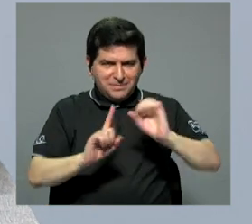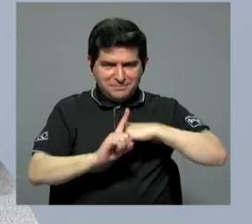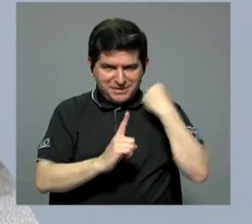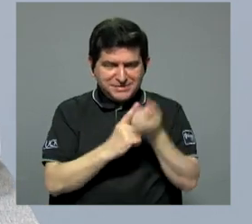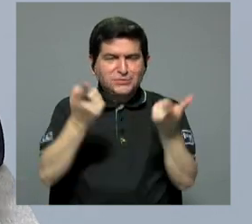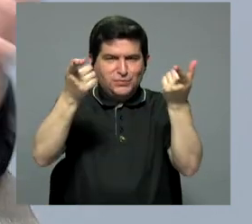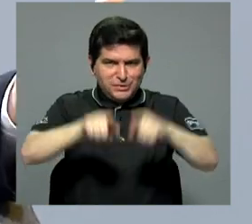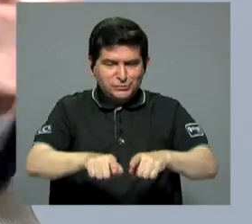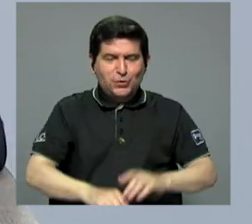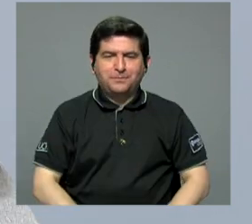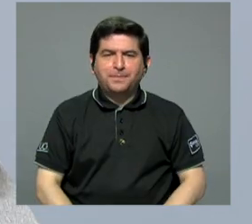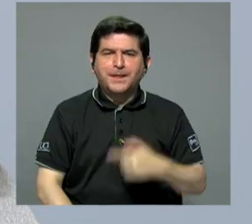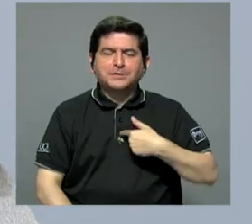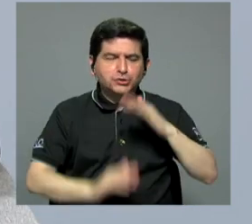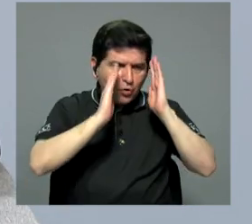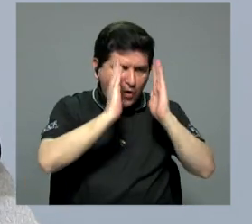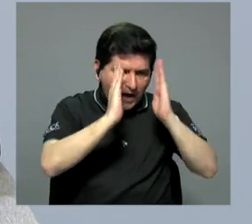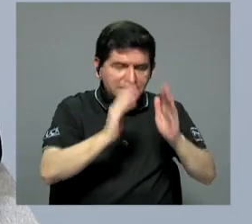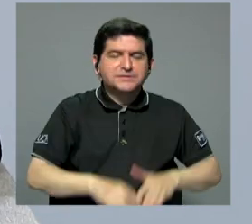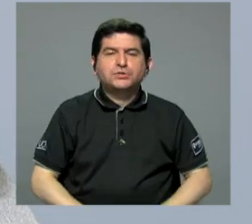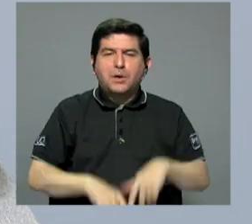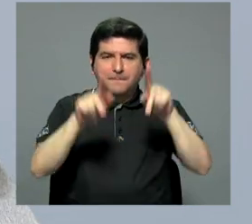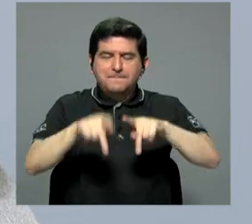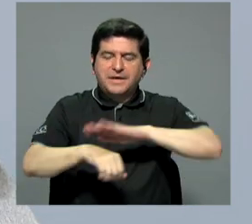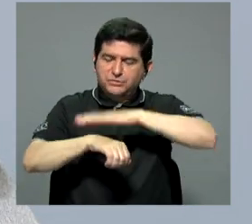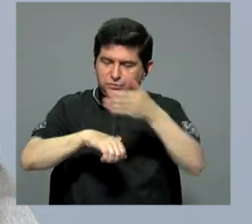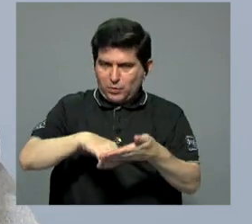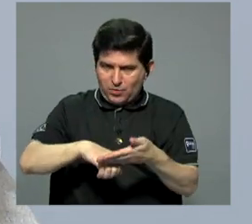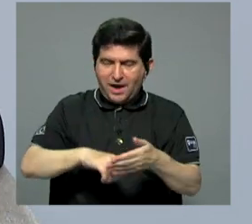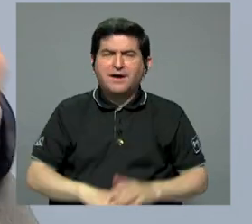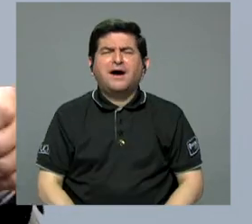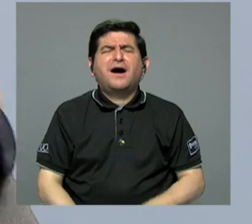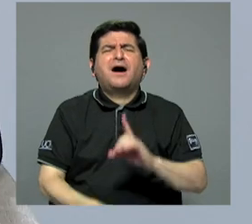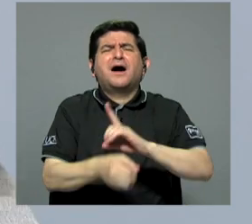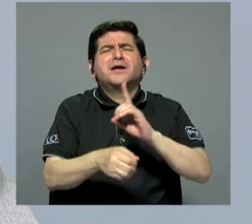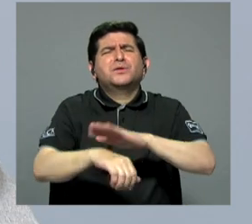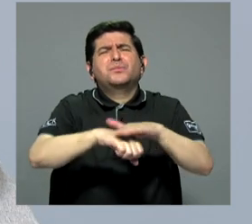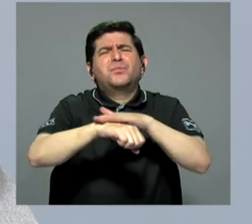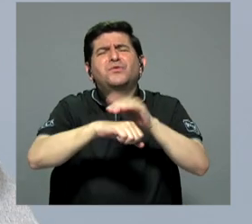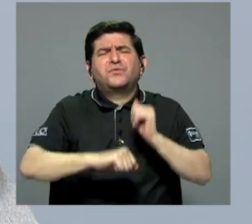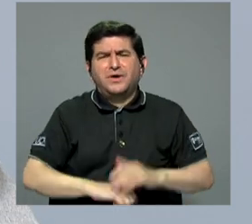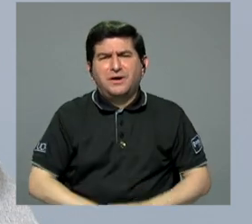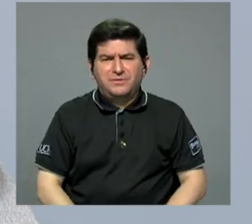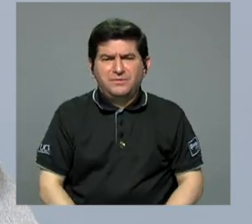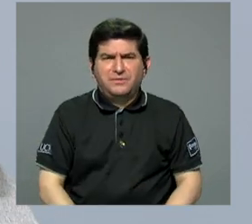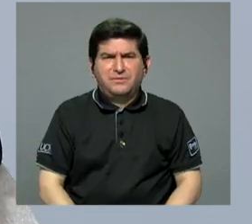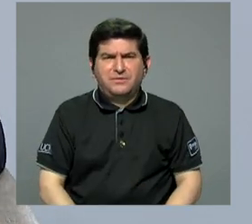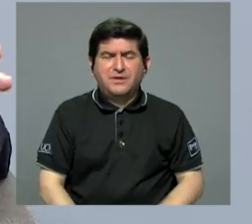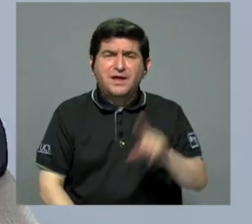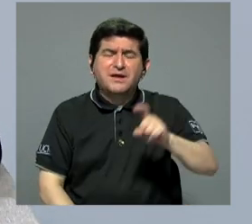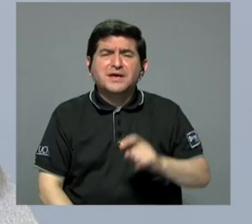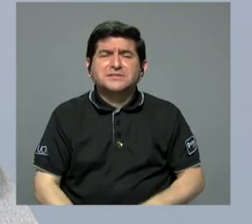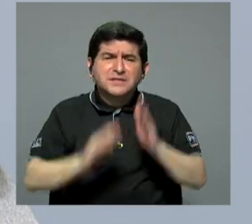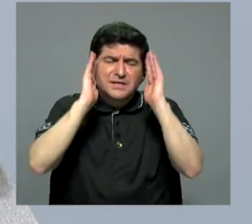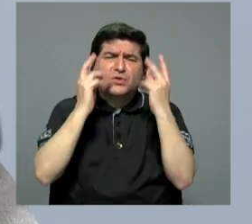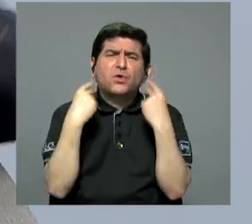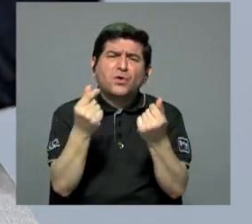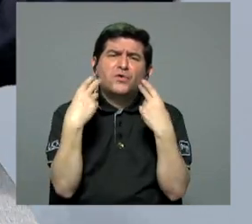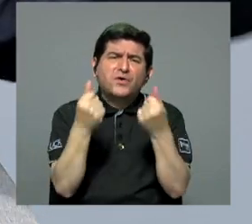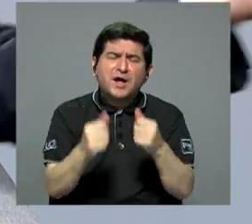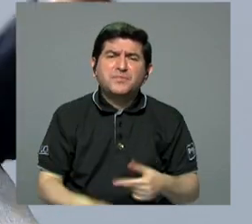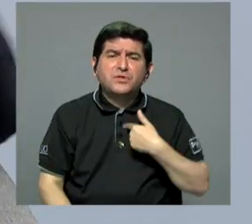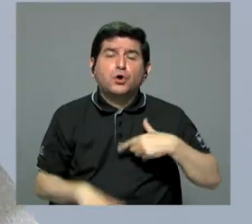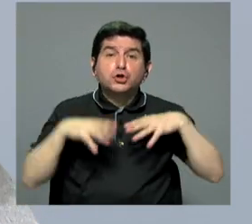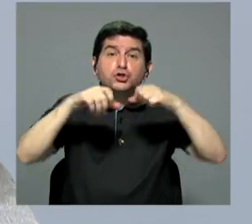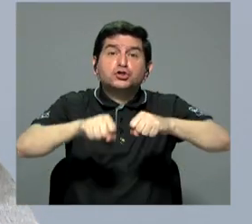en un momento dado. Dando consulta, me llega una paciente embarazada, doctor, por favor, necesito que me atienda rápido porque